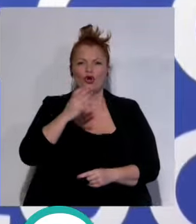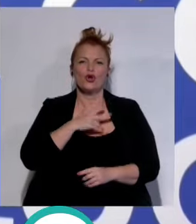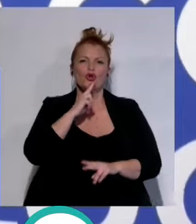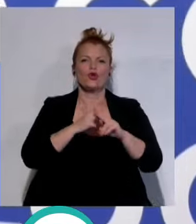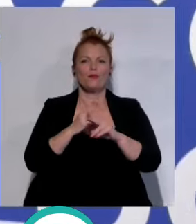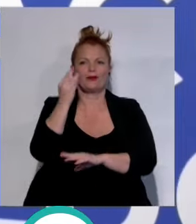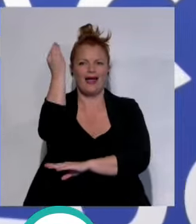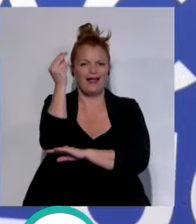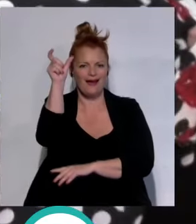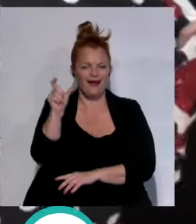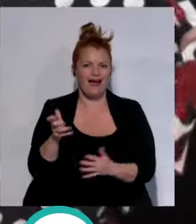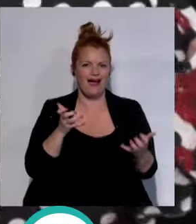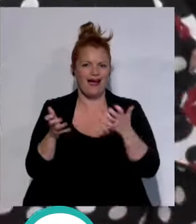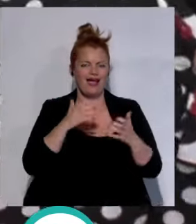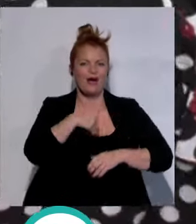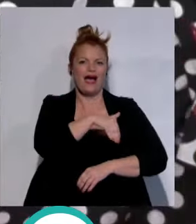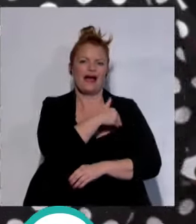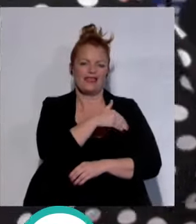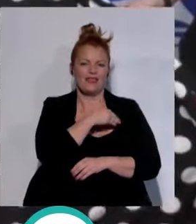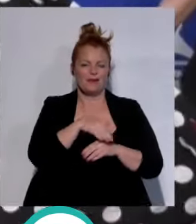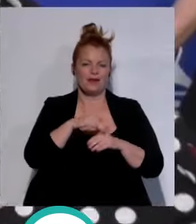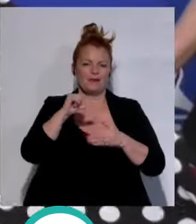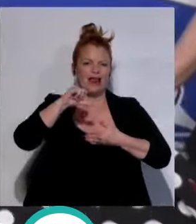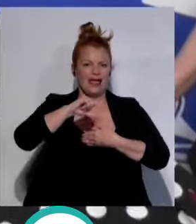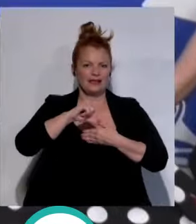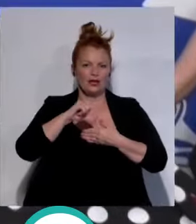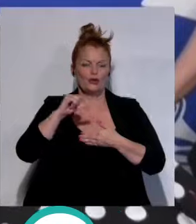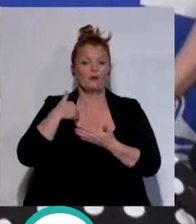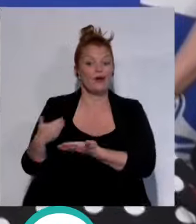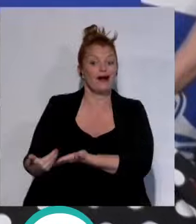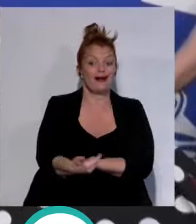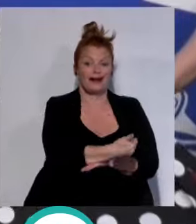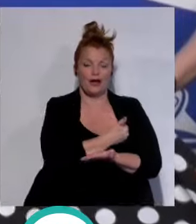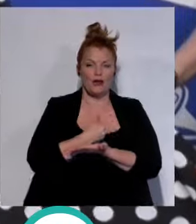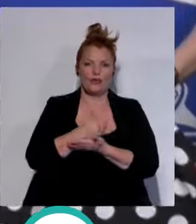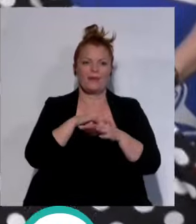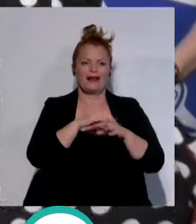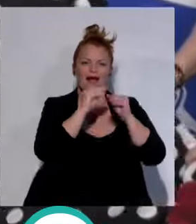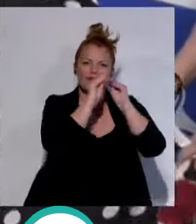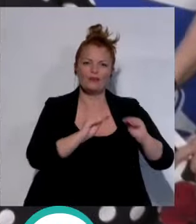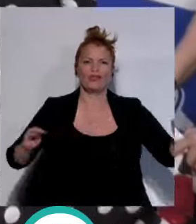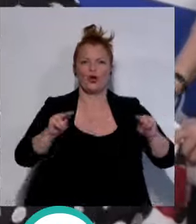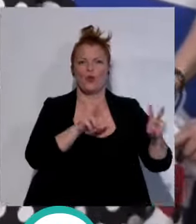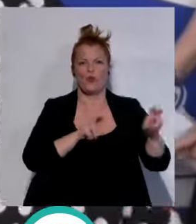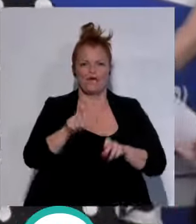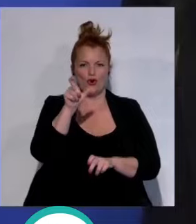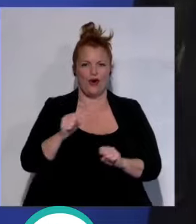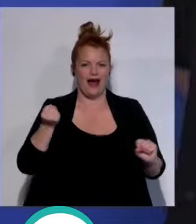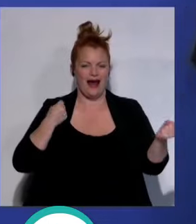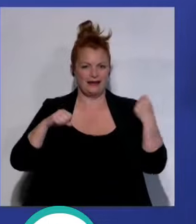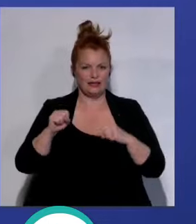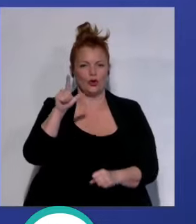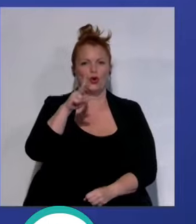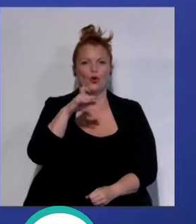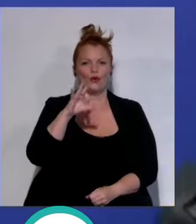nombre del artista y de la Academia Latina de Grabación que destinará lo recaudado en esta gala a la formación de nuevos artistas. Luis Cobos,